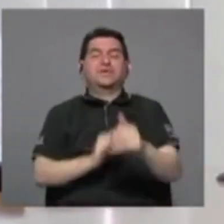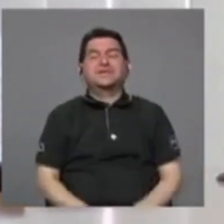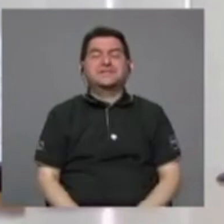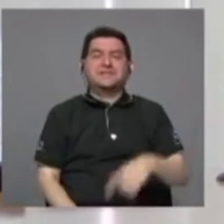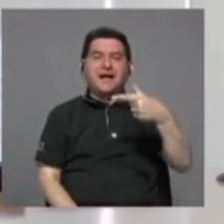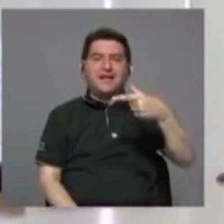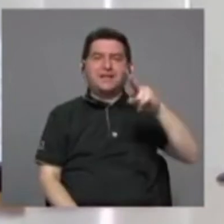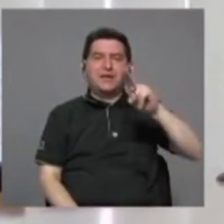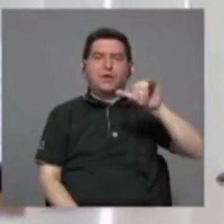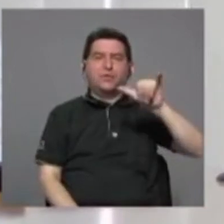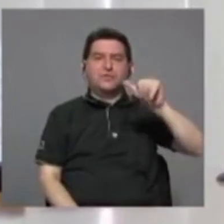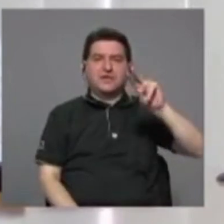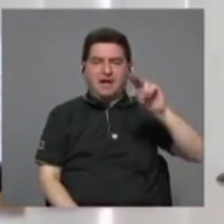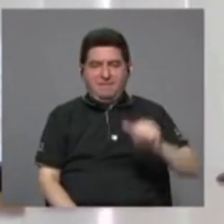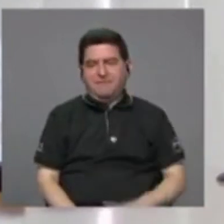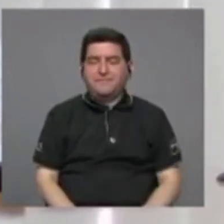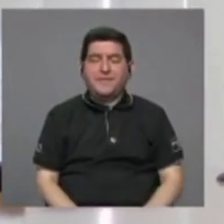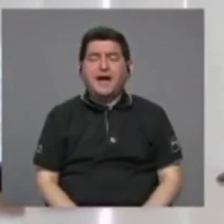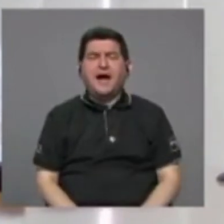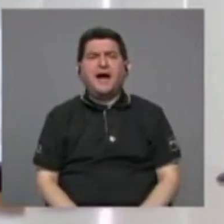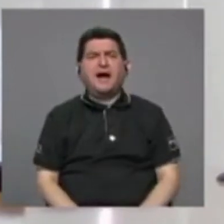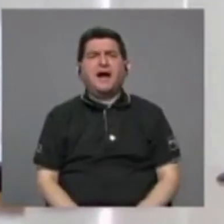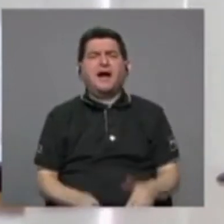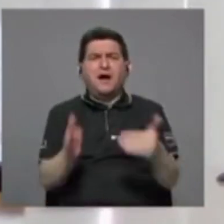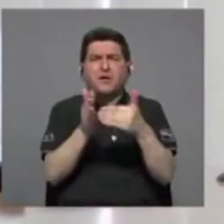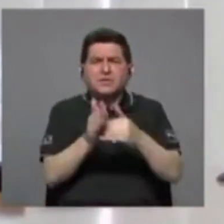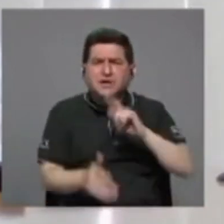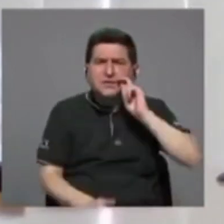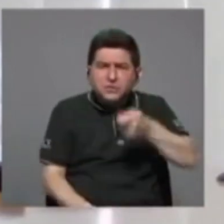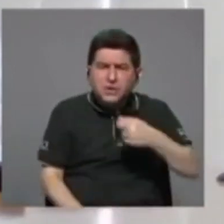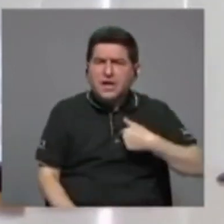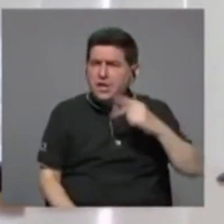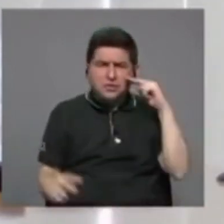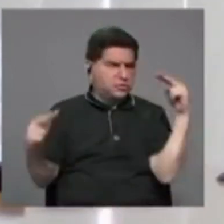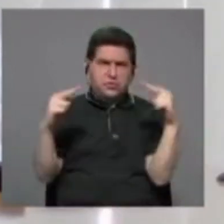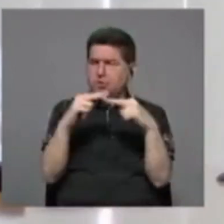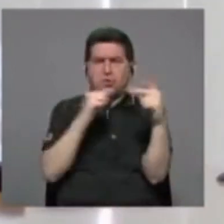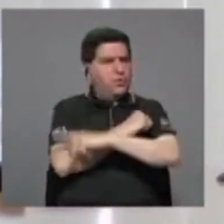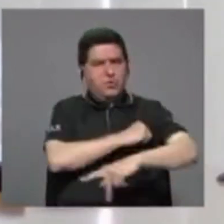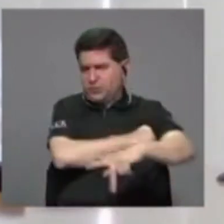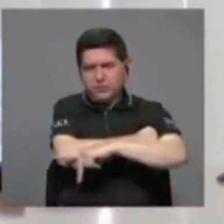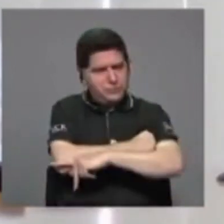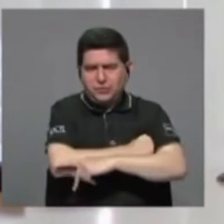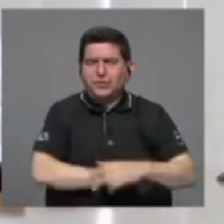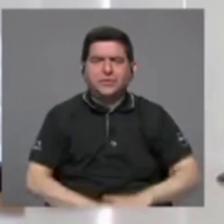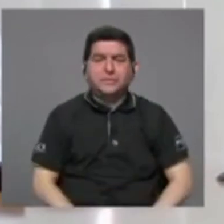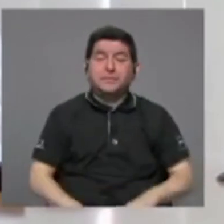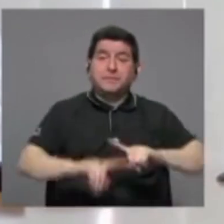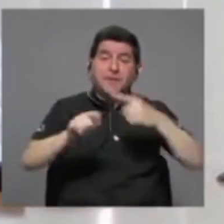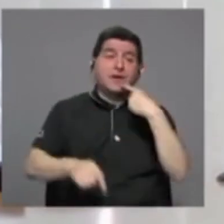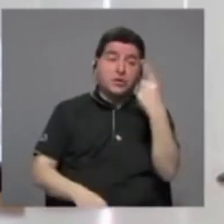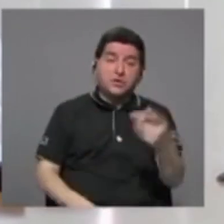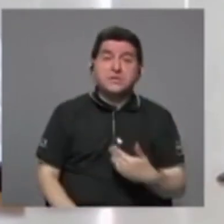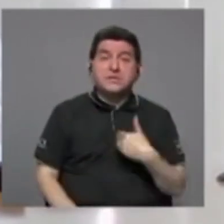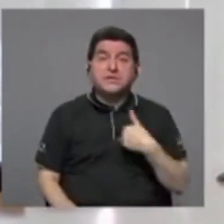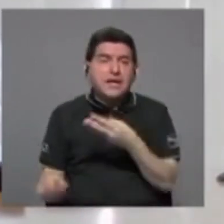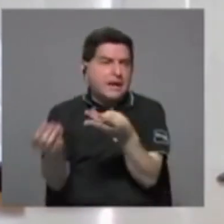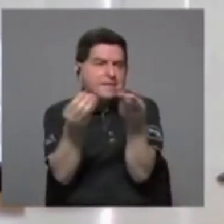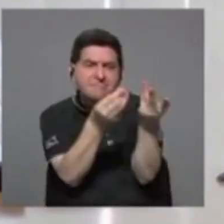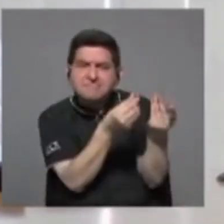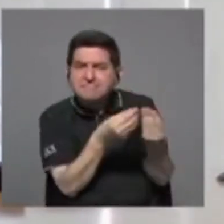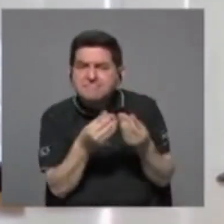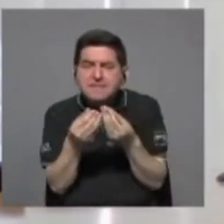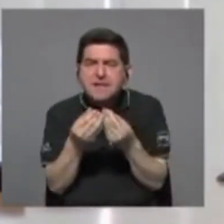Guyana. Volviendo a Ucrania, no tengo el gusto de conocer ese país, pero dicen que tiene tierras